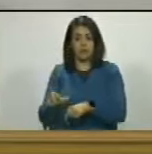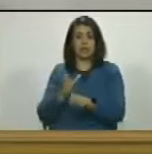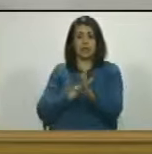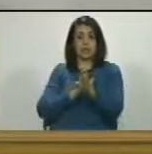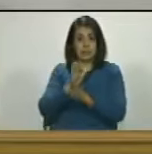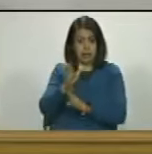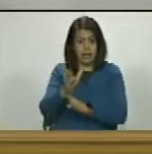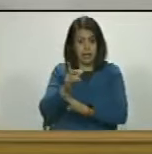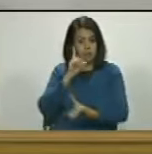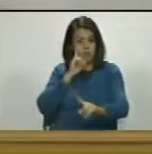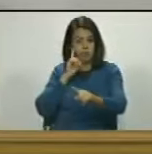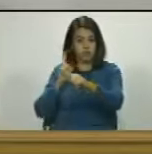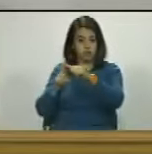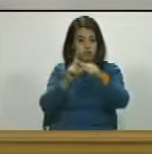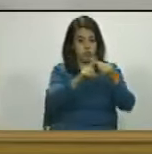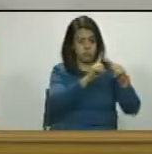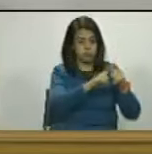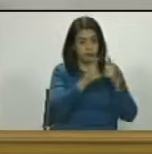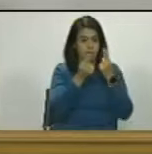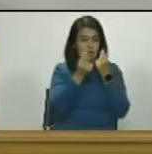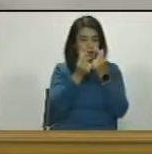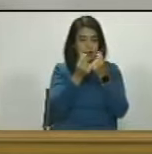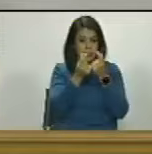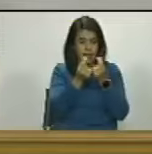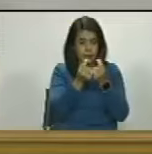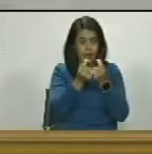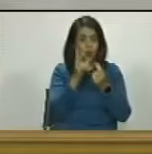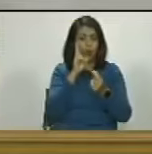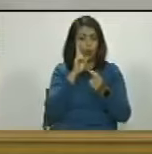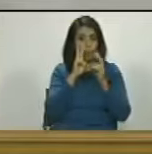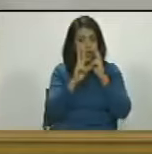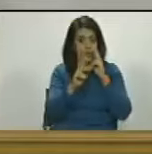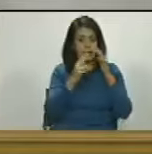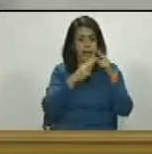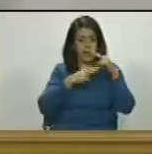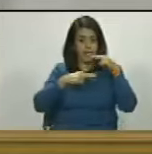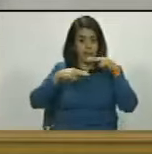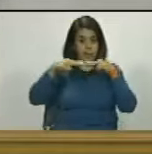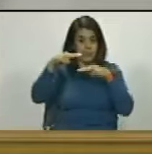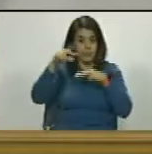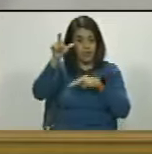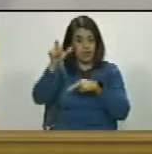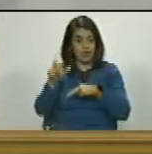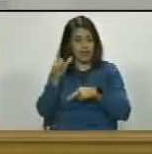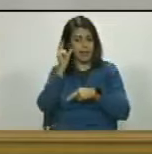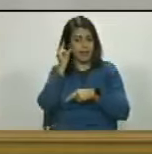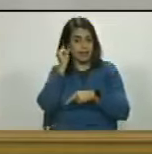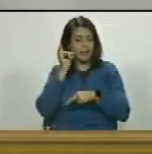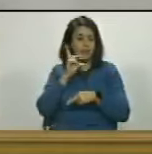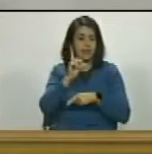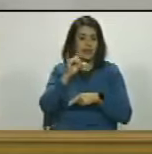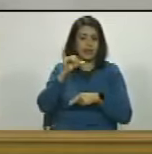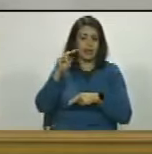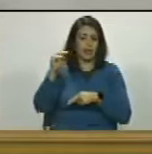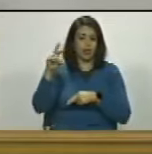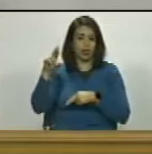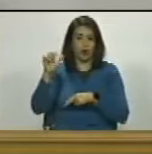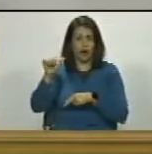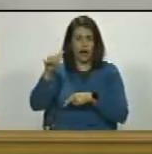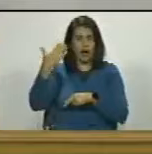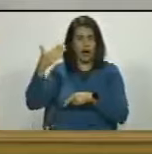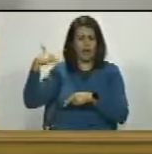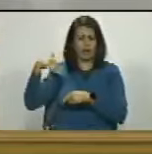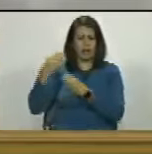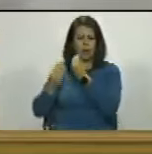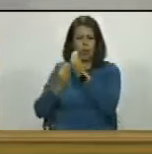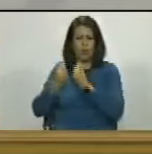síganle la pista al dinero y van a ver el nivel de vida que tenía la señora la infanta Dinora y el nivel de vida que tiene ahora